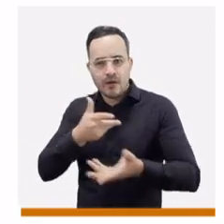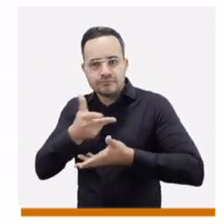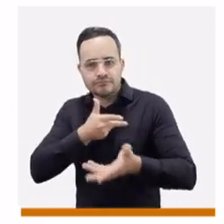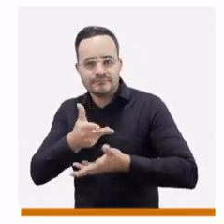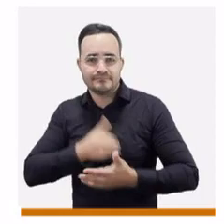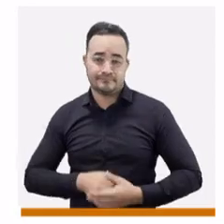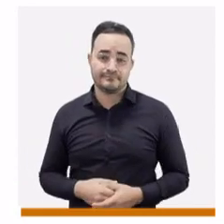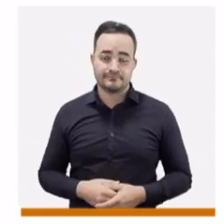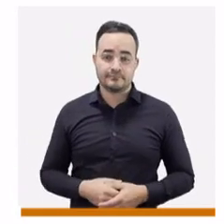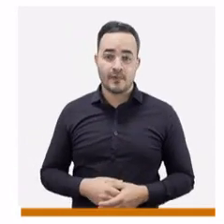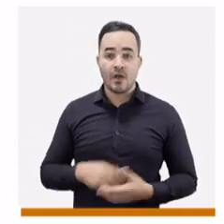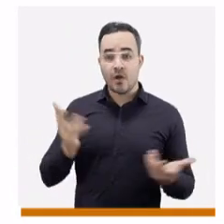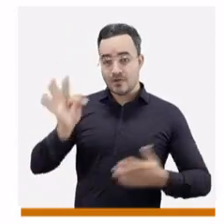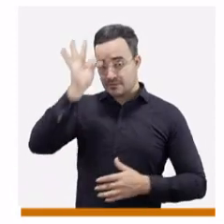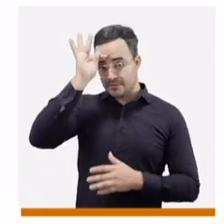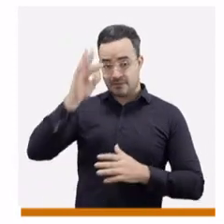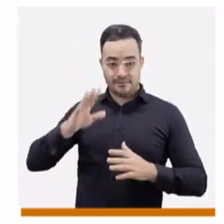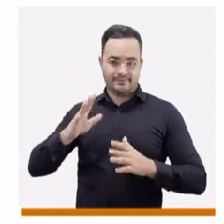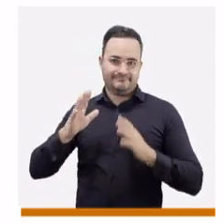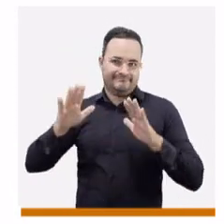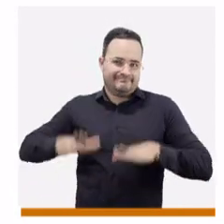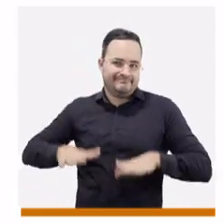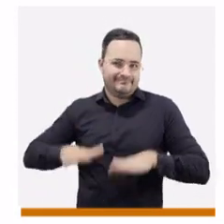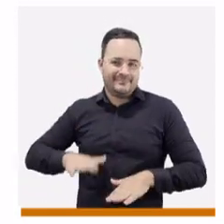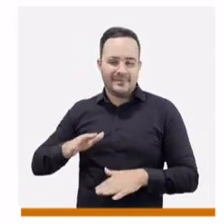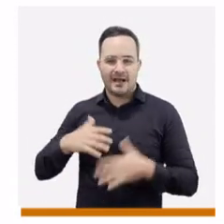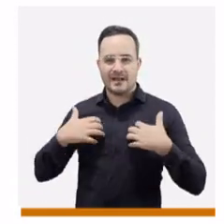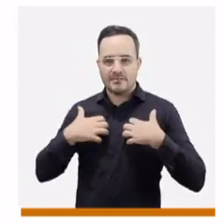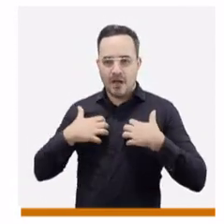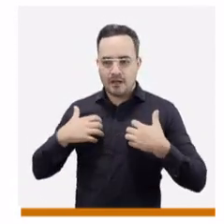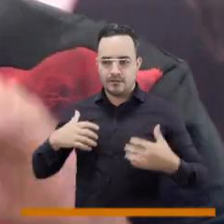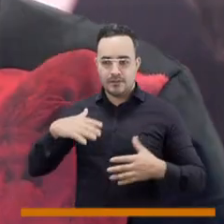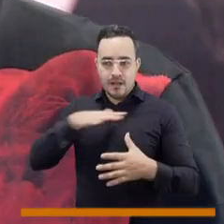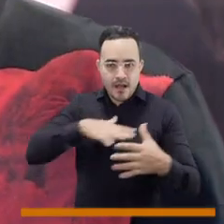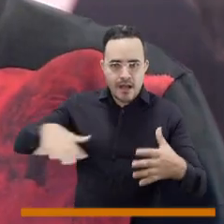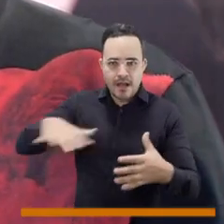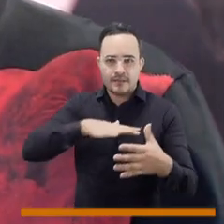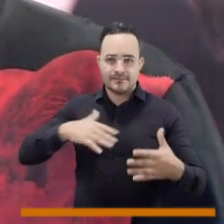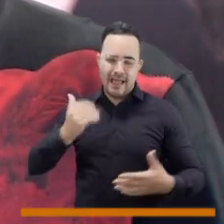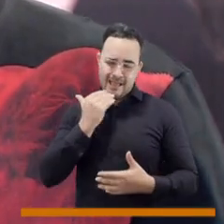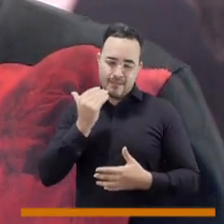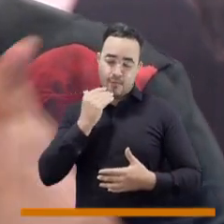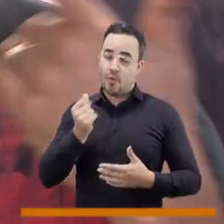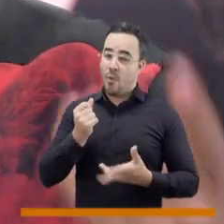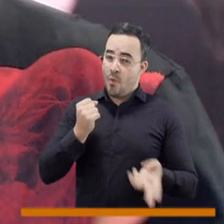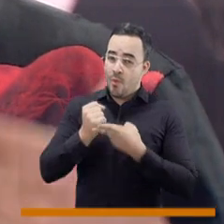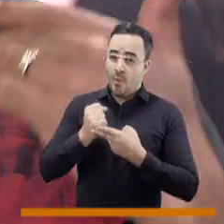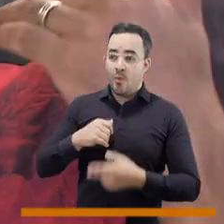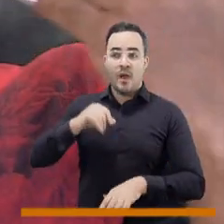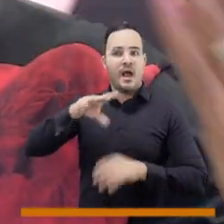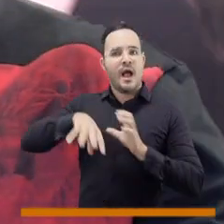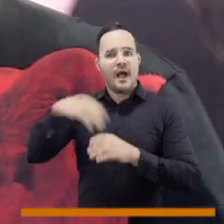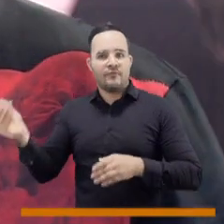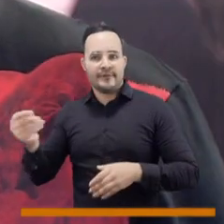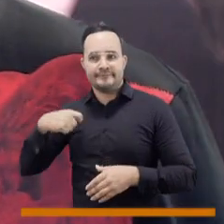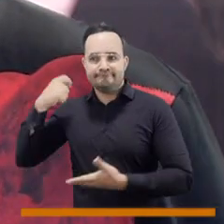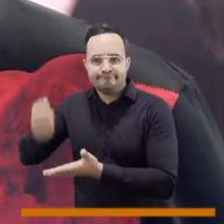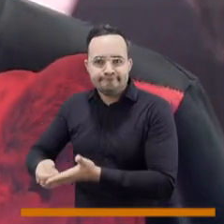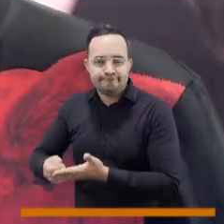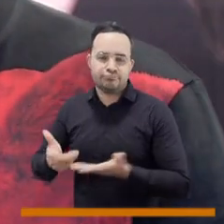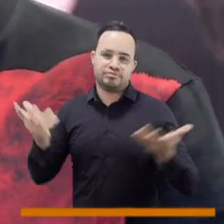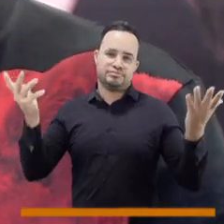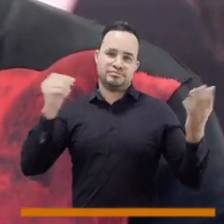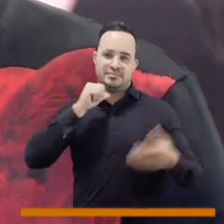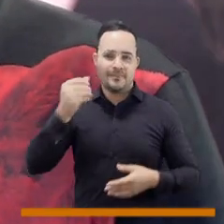habría una optimización del uso de los recursos. Los gastos en hospitalización disminuirían mucho y se podrían tener otro tipo de